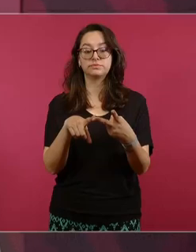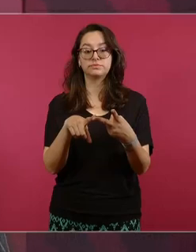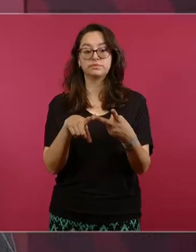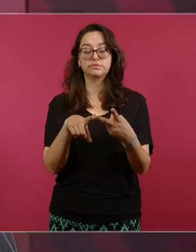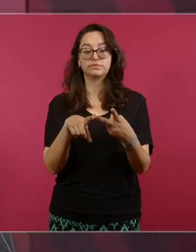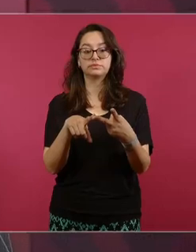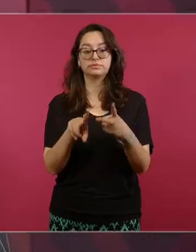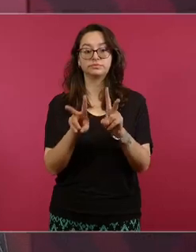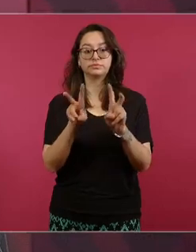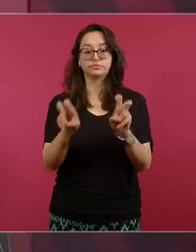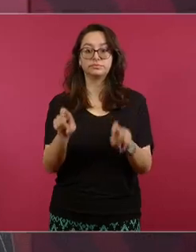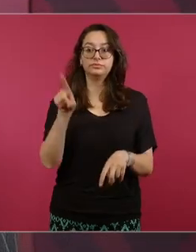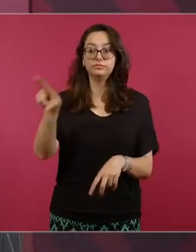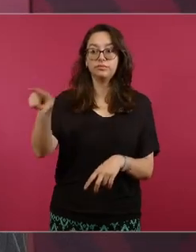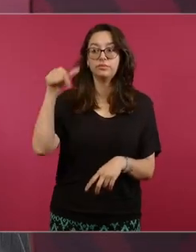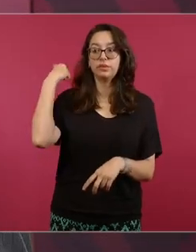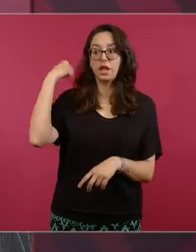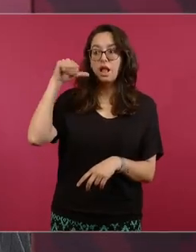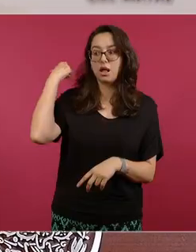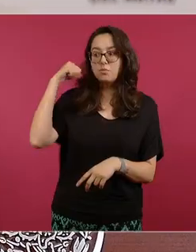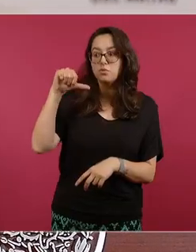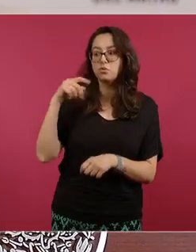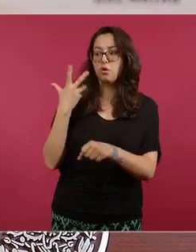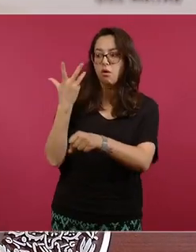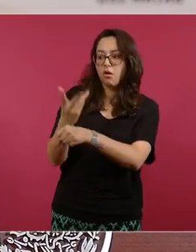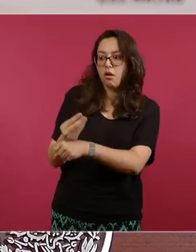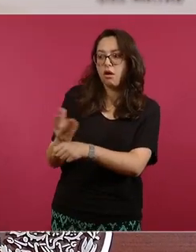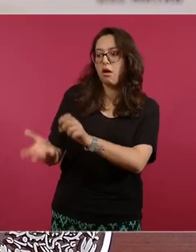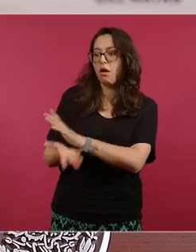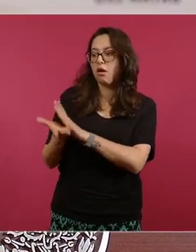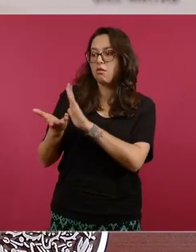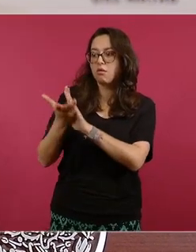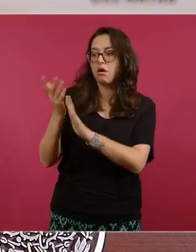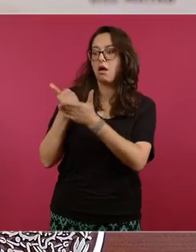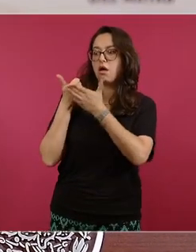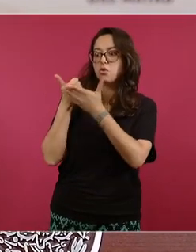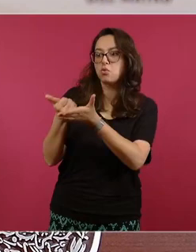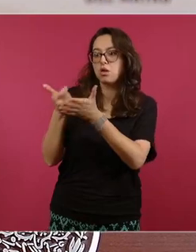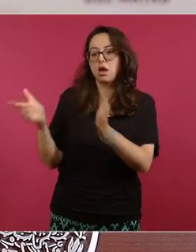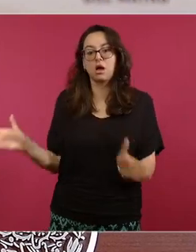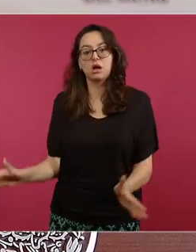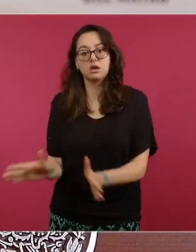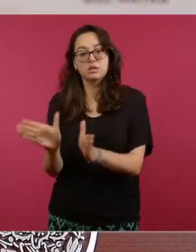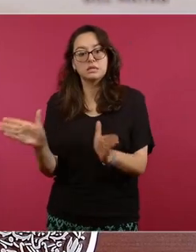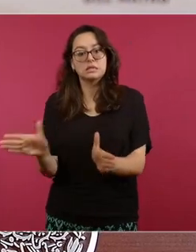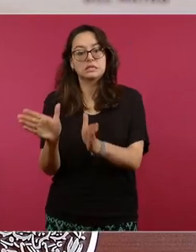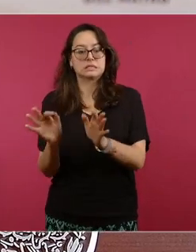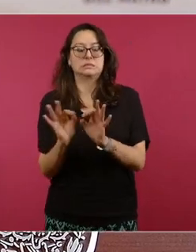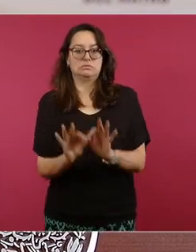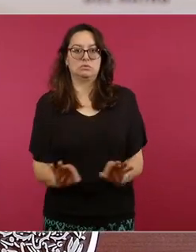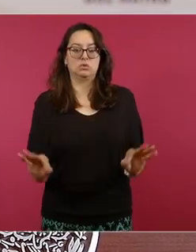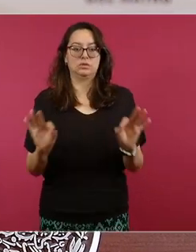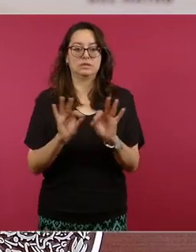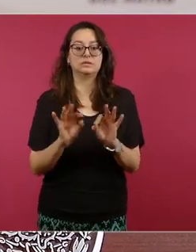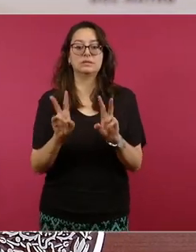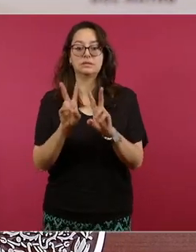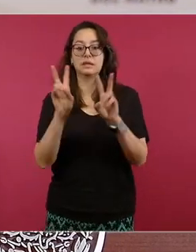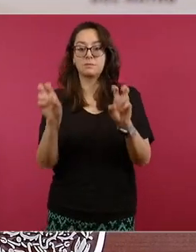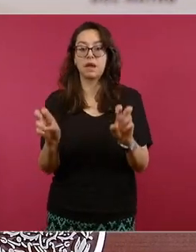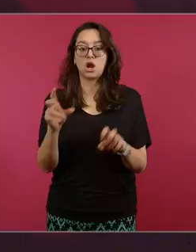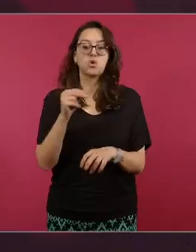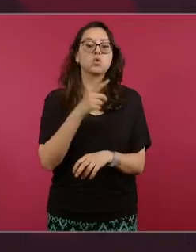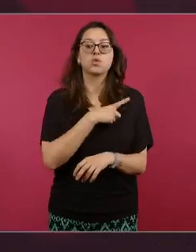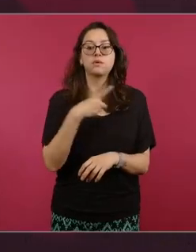en Acapulco, que es también algo importante, que no debe de olvidarse. Y